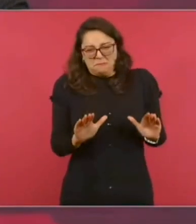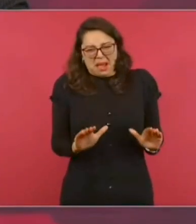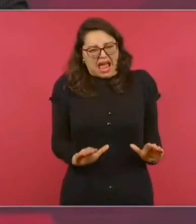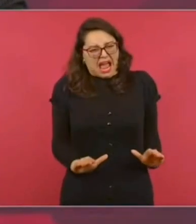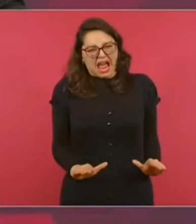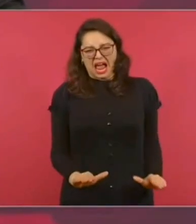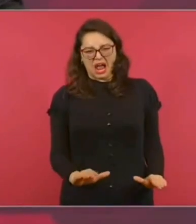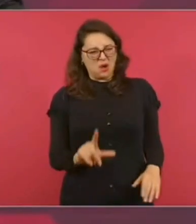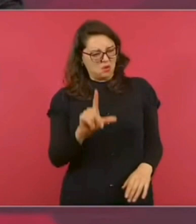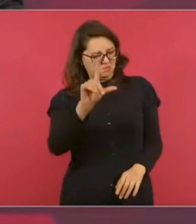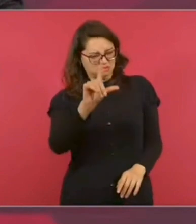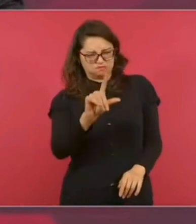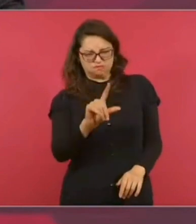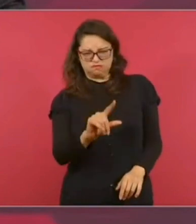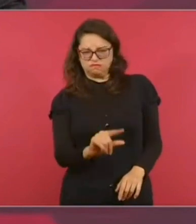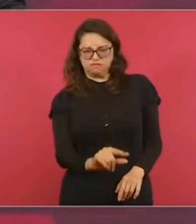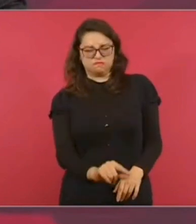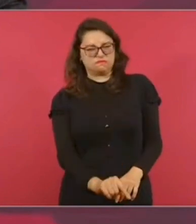de debileza.